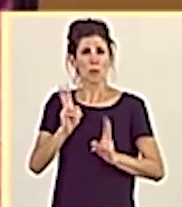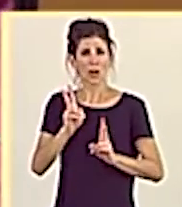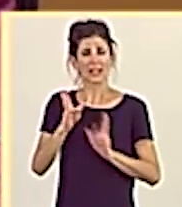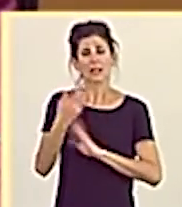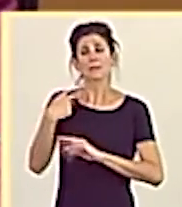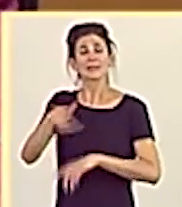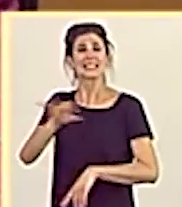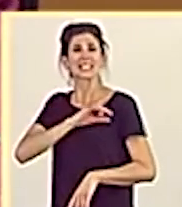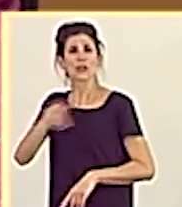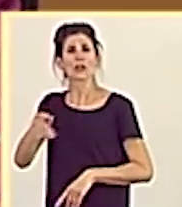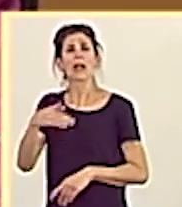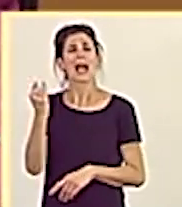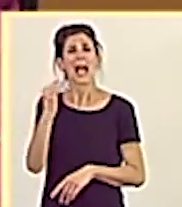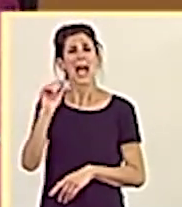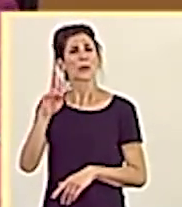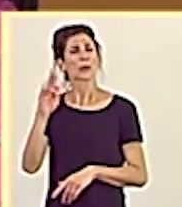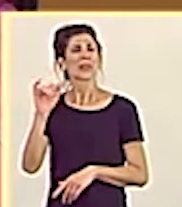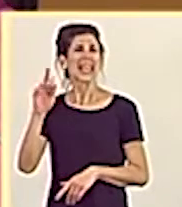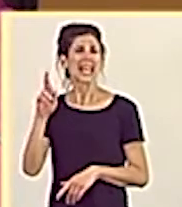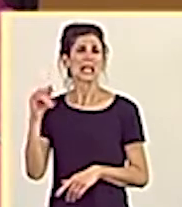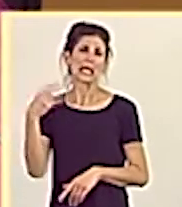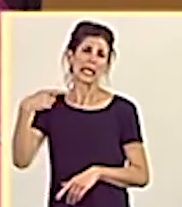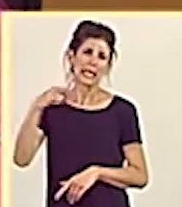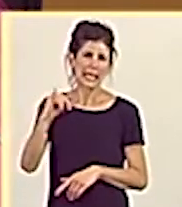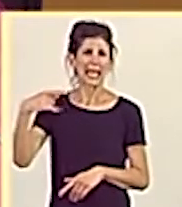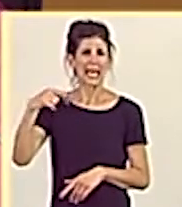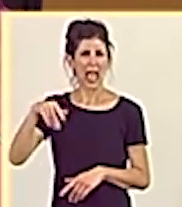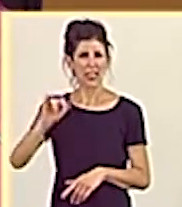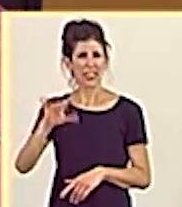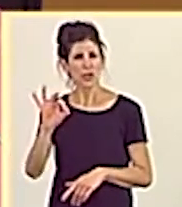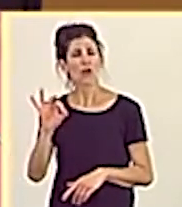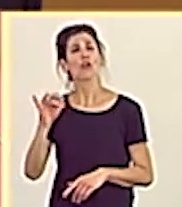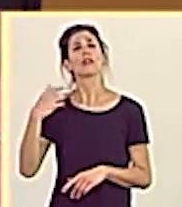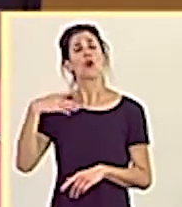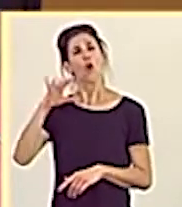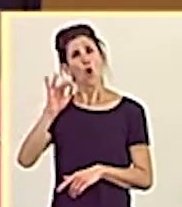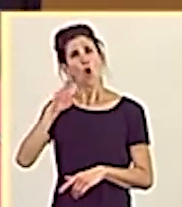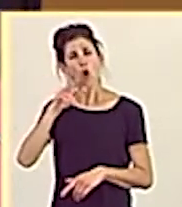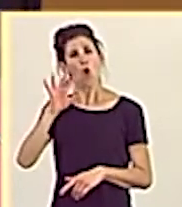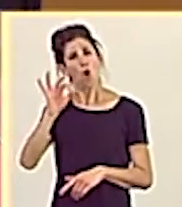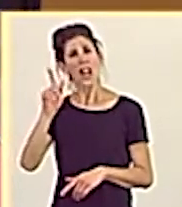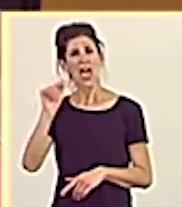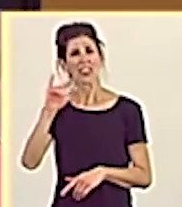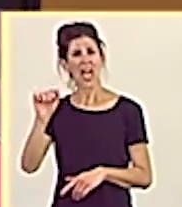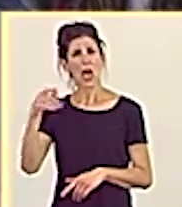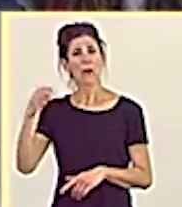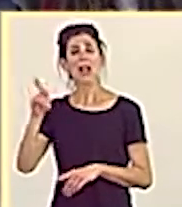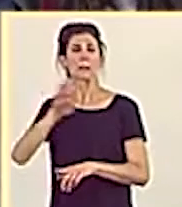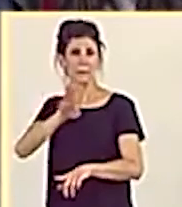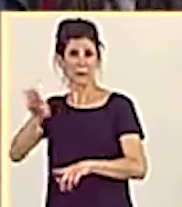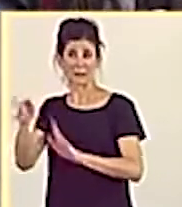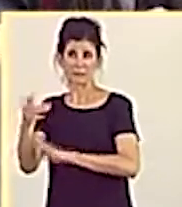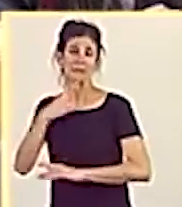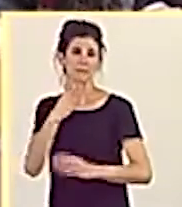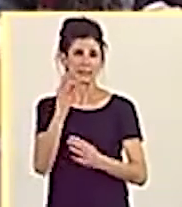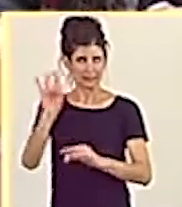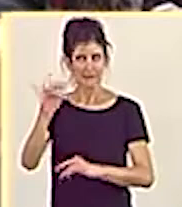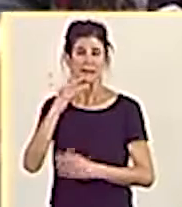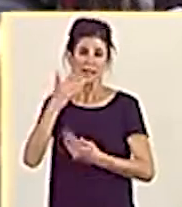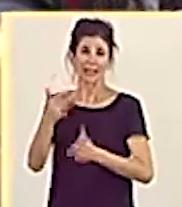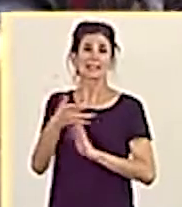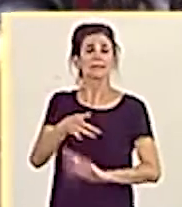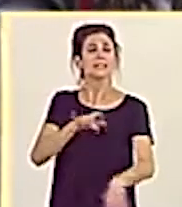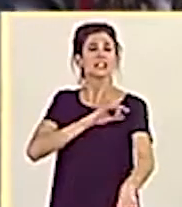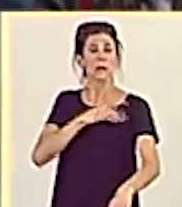don Javier Ignacio Maroto Aranzábal del Grupo Parlamentario Popular. Tiene la palabra su señoría. Sí, gracias señora presidenta. Señora